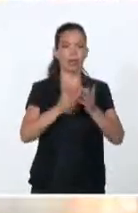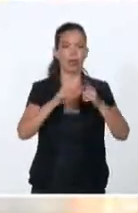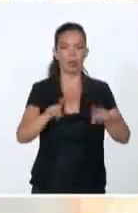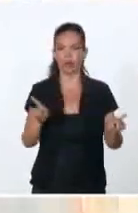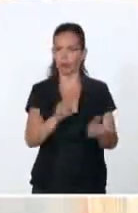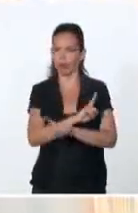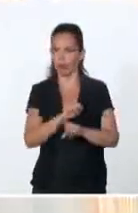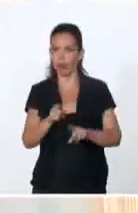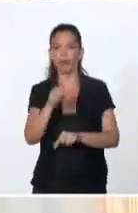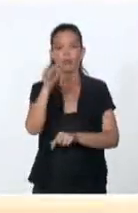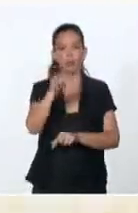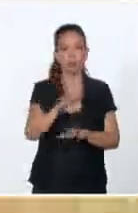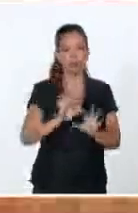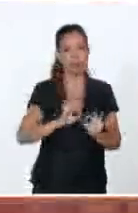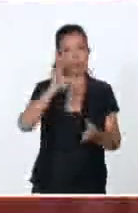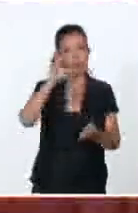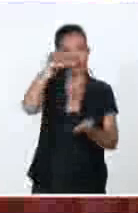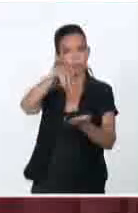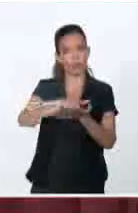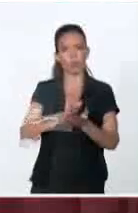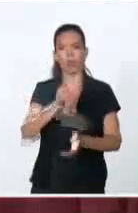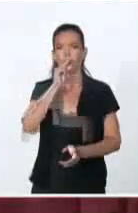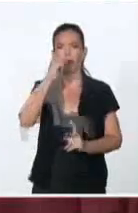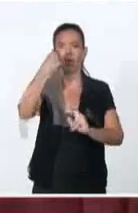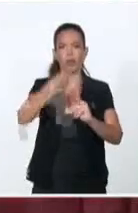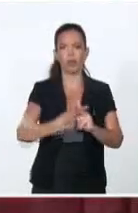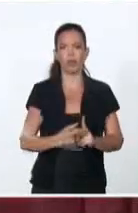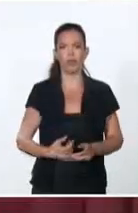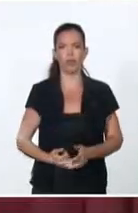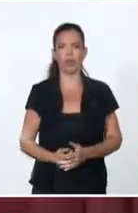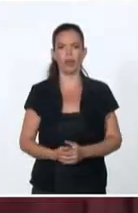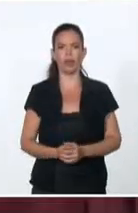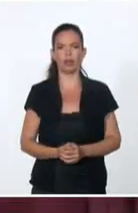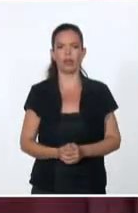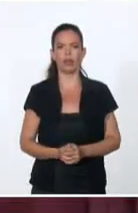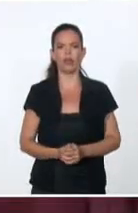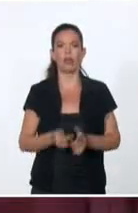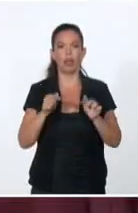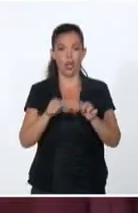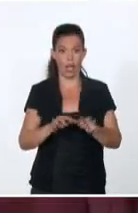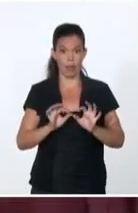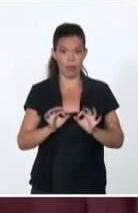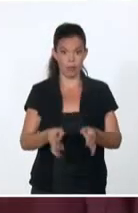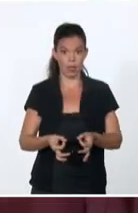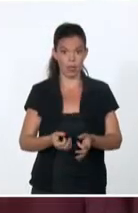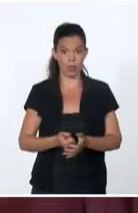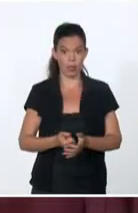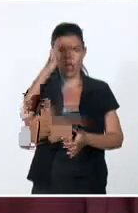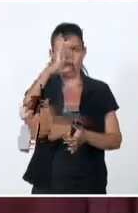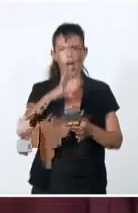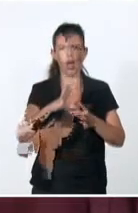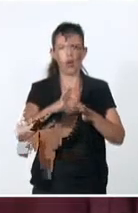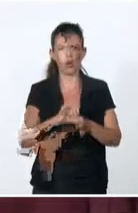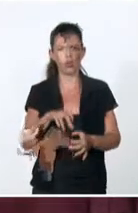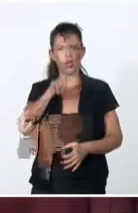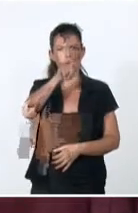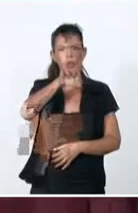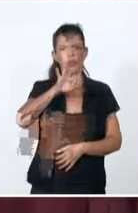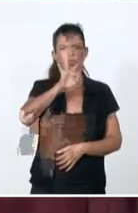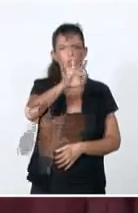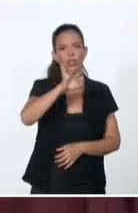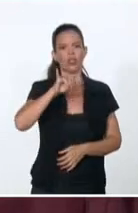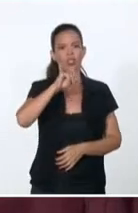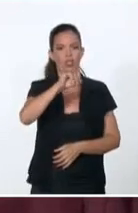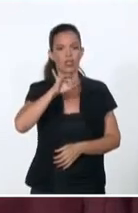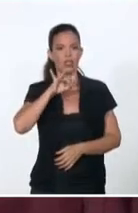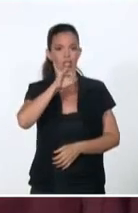Villa San Salvador de Bayamo. Desde el año 1866 se conspiraba en la ciudad de Bayamo. En agosto de 1867 se